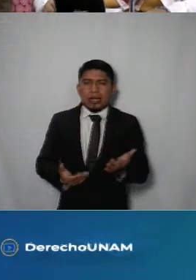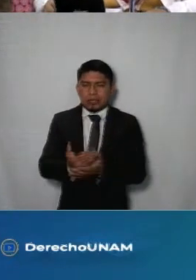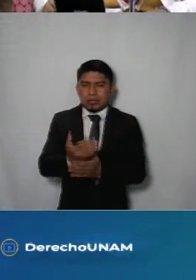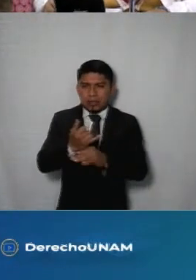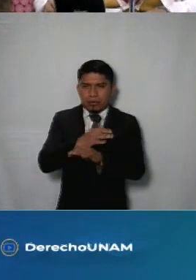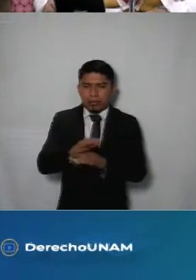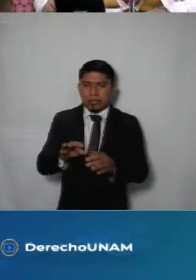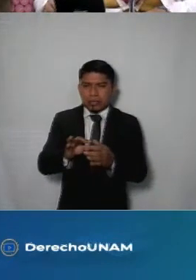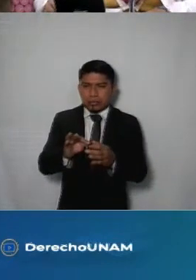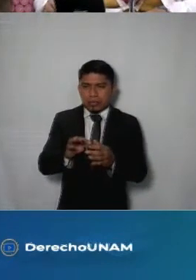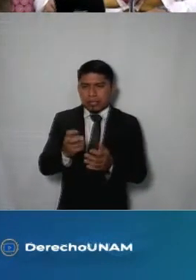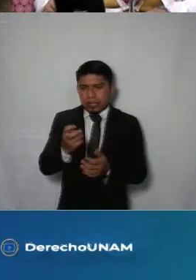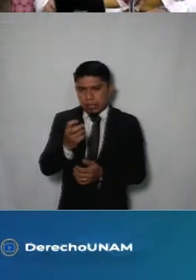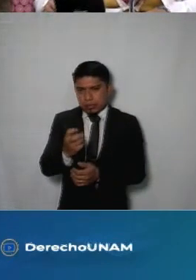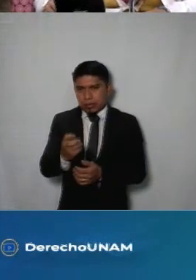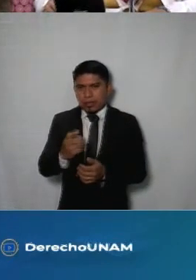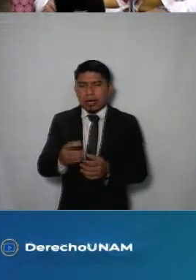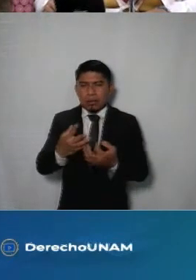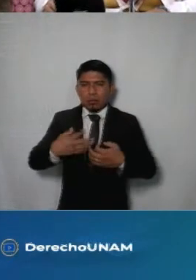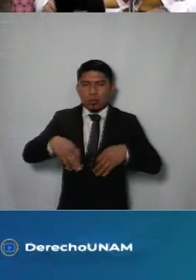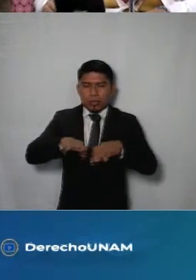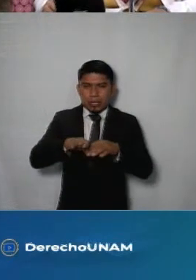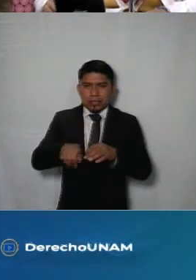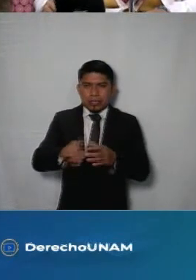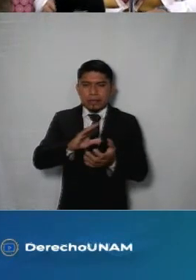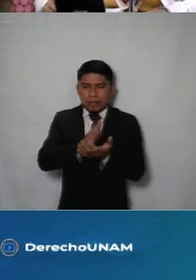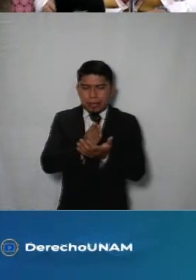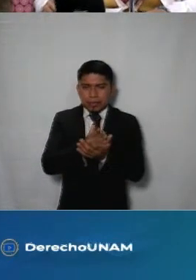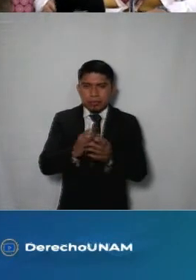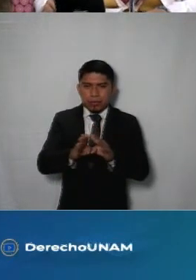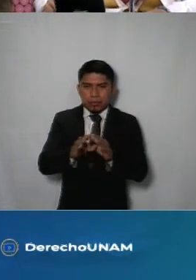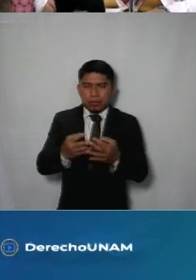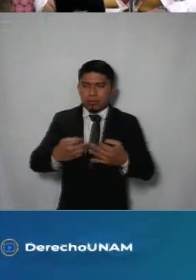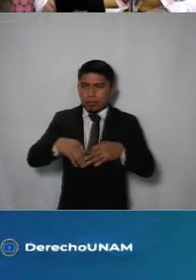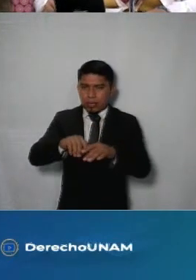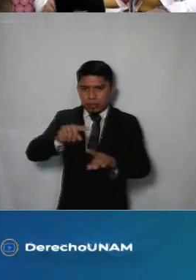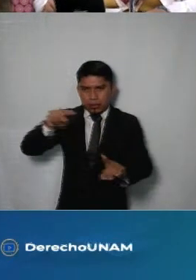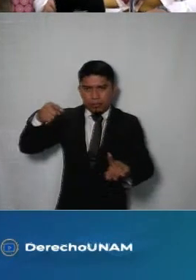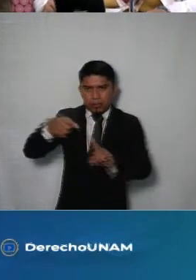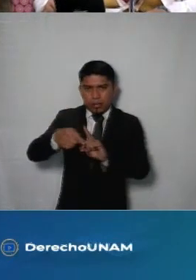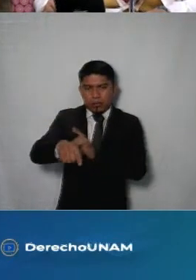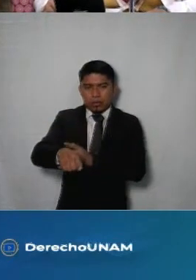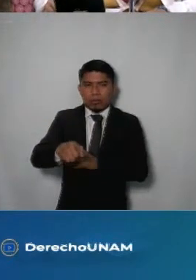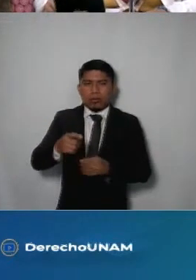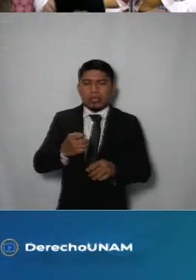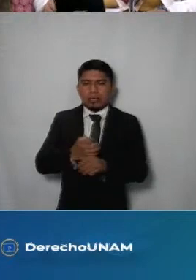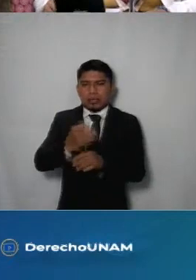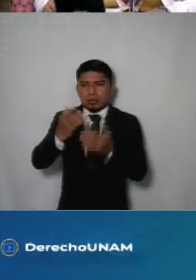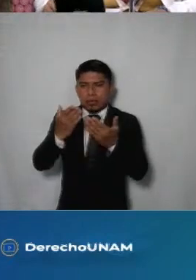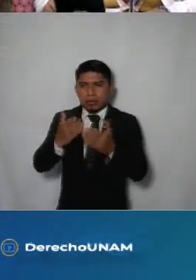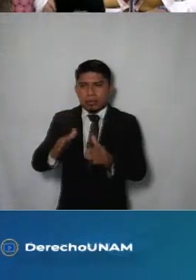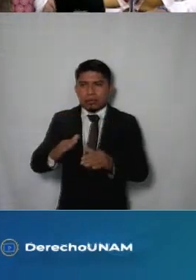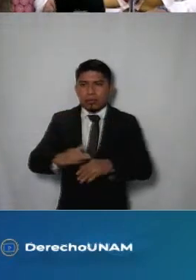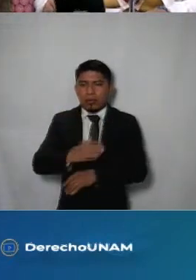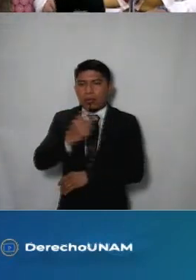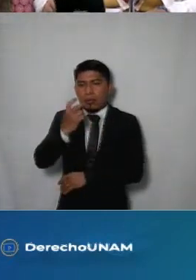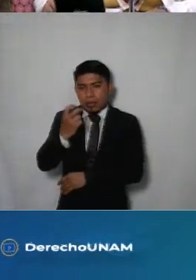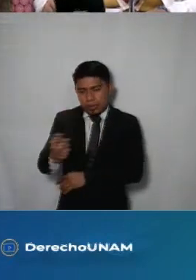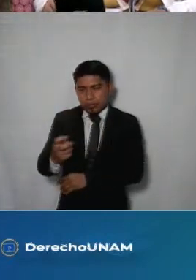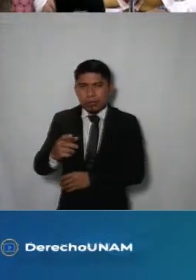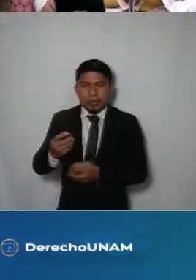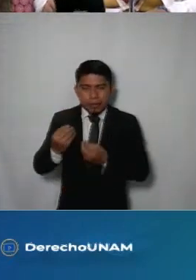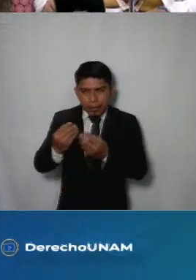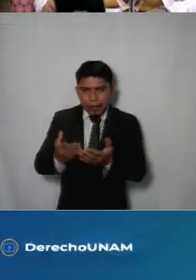y subraya por supuesto la importancia del archivo como elemento central de un estado abierto por